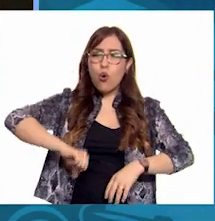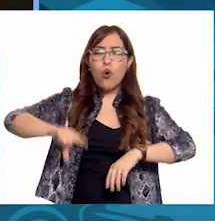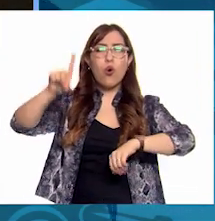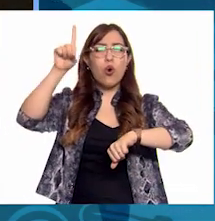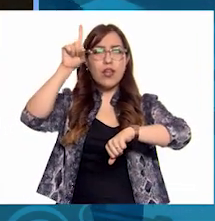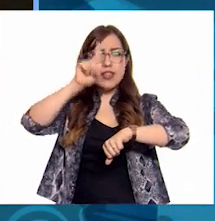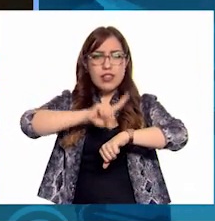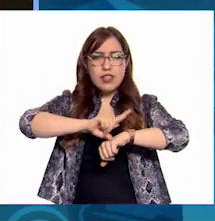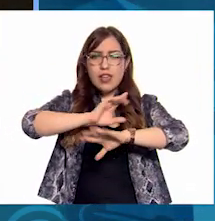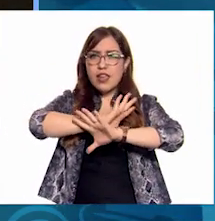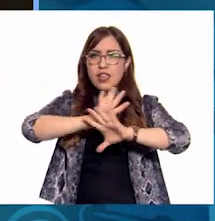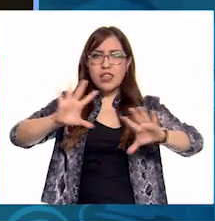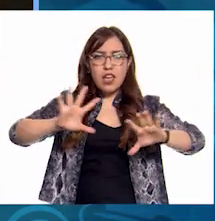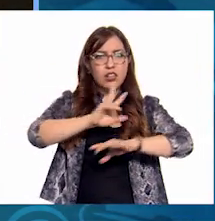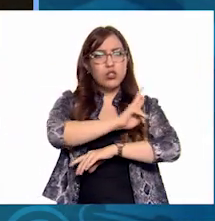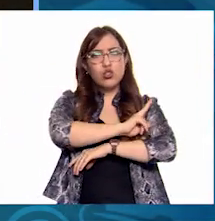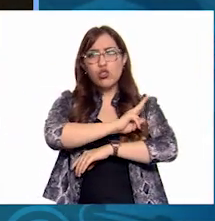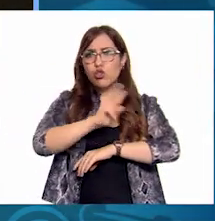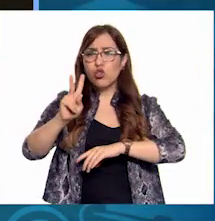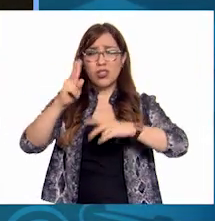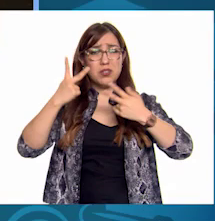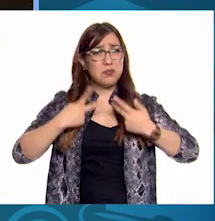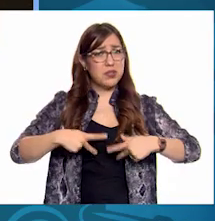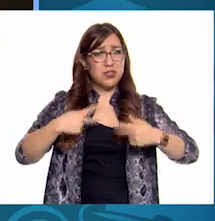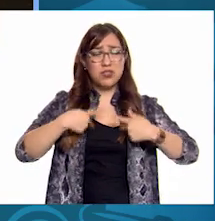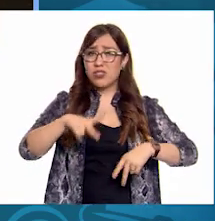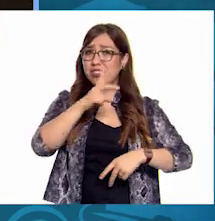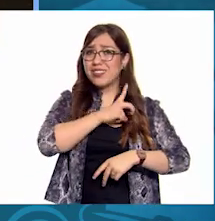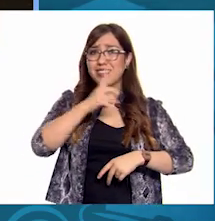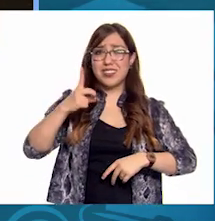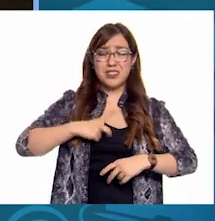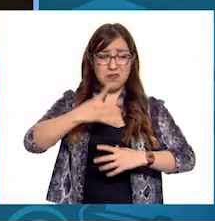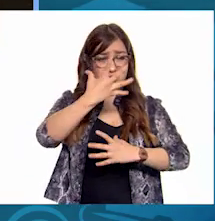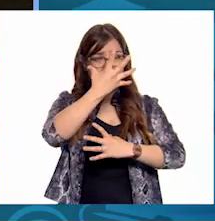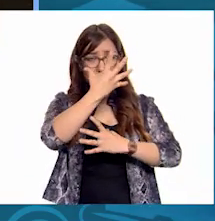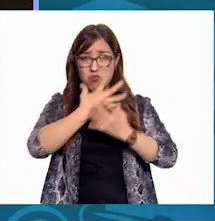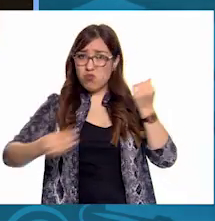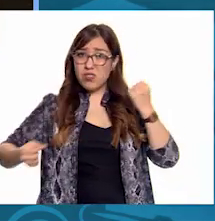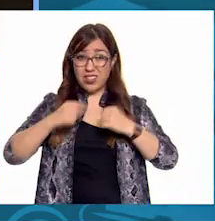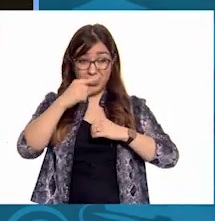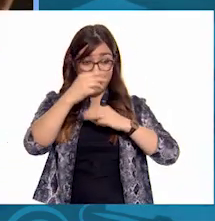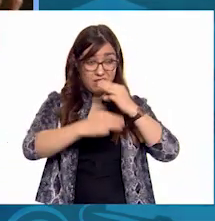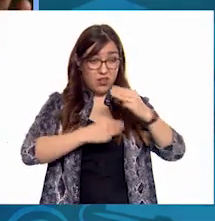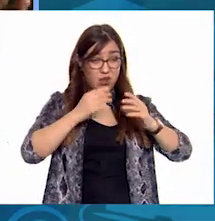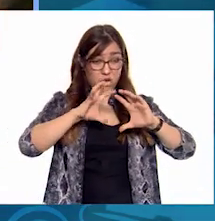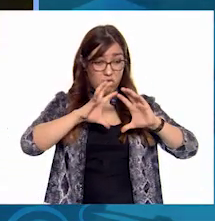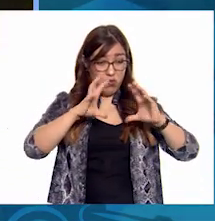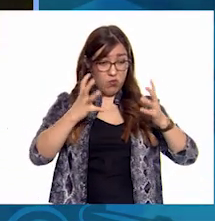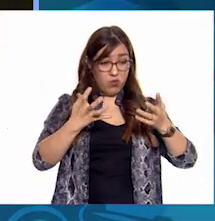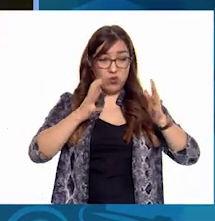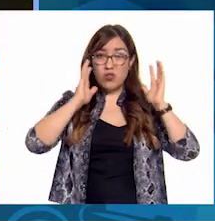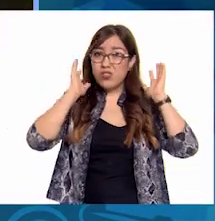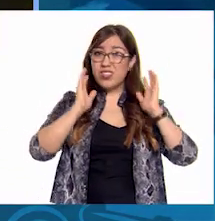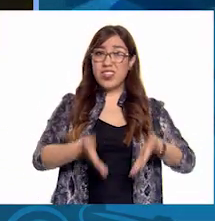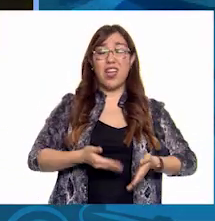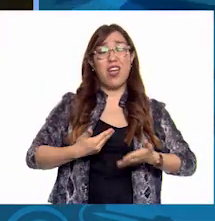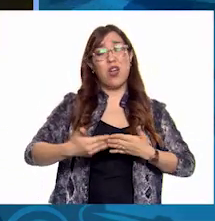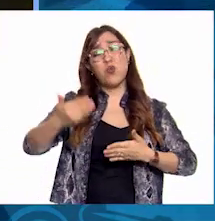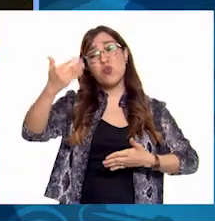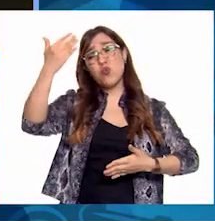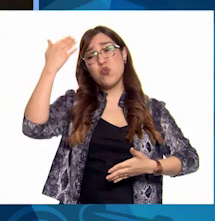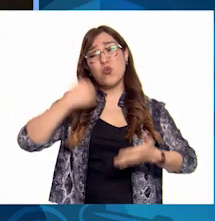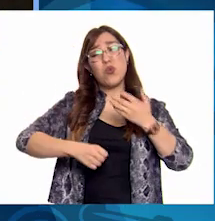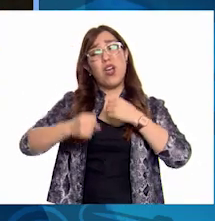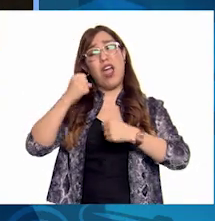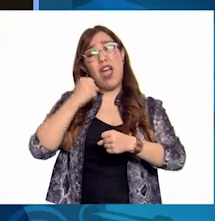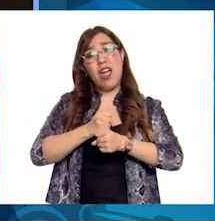Todos los habitantes debían abandonar el planeta Monk Desde hace años Sus ríos cada